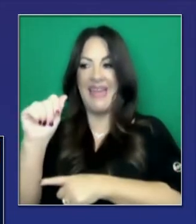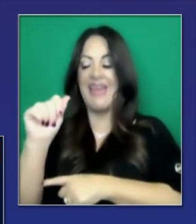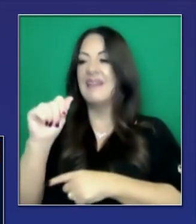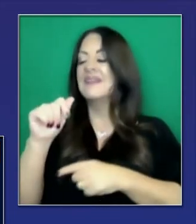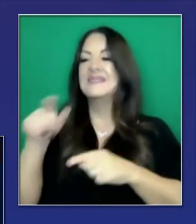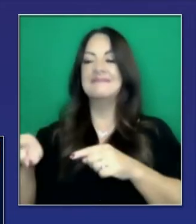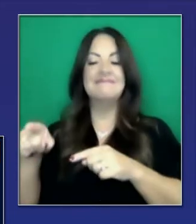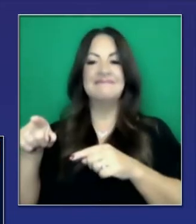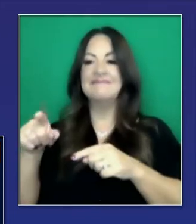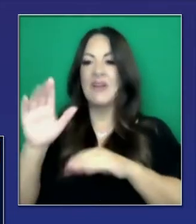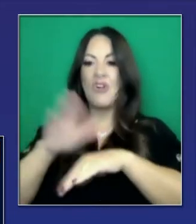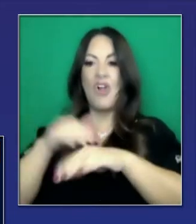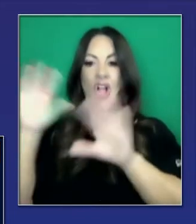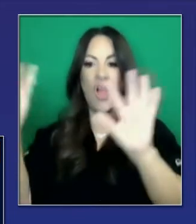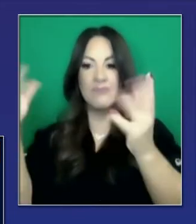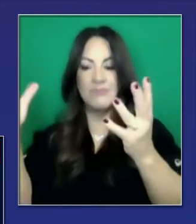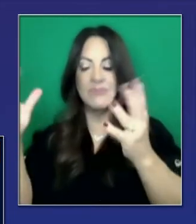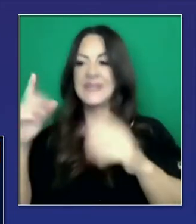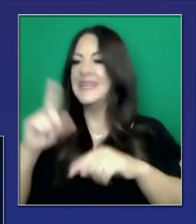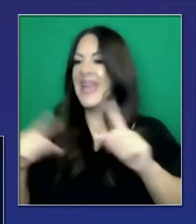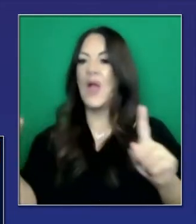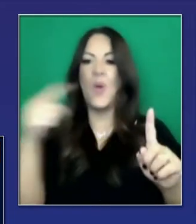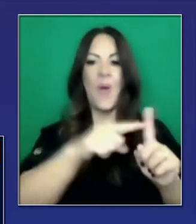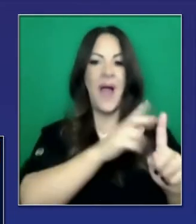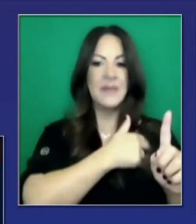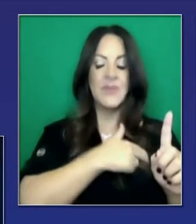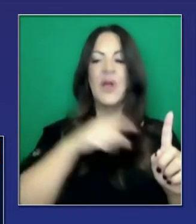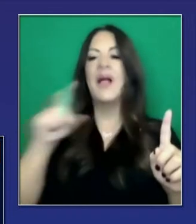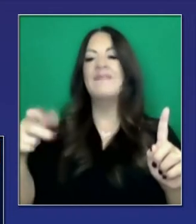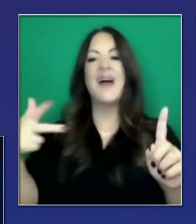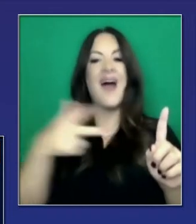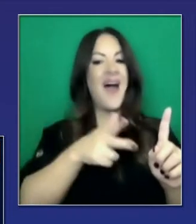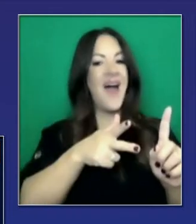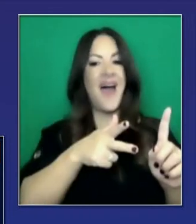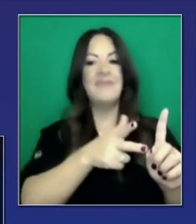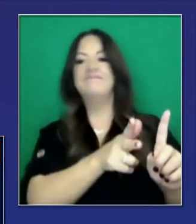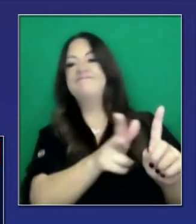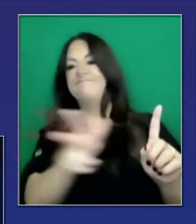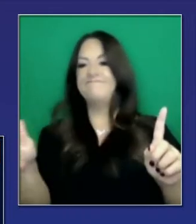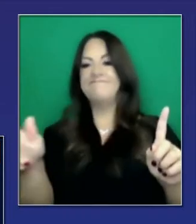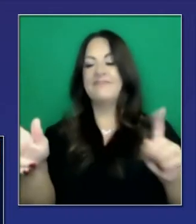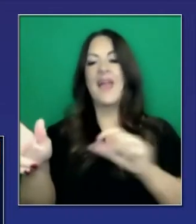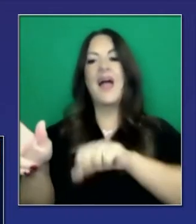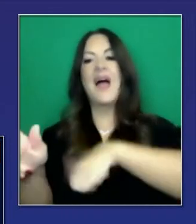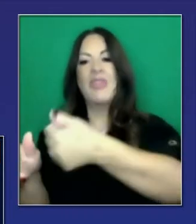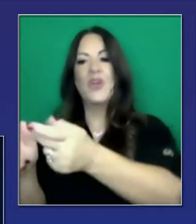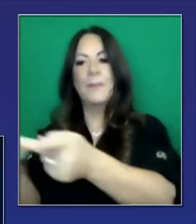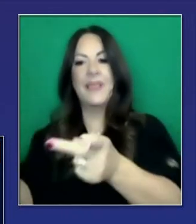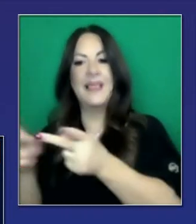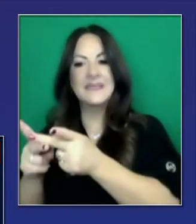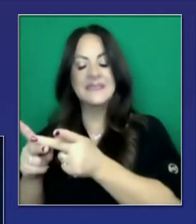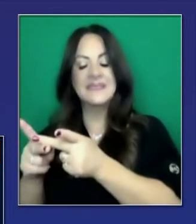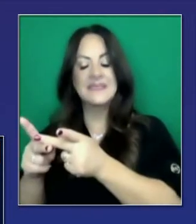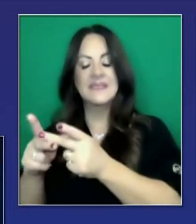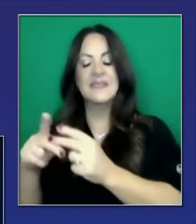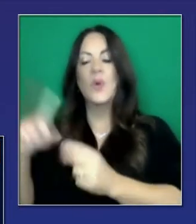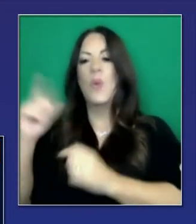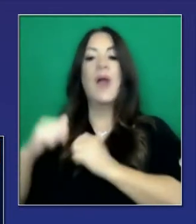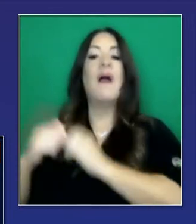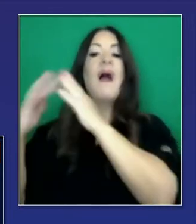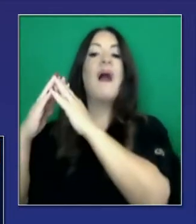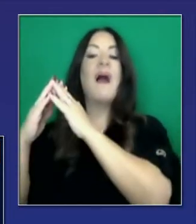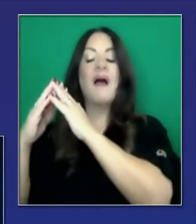sistema, a otro hospital en el condado o a otra región. 96% de los